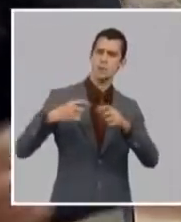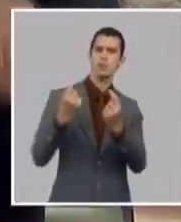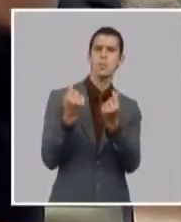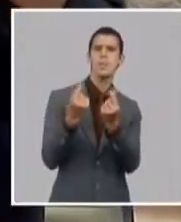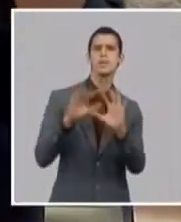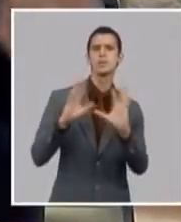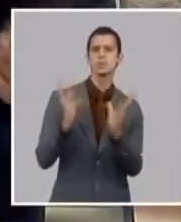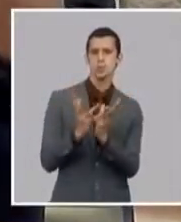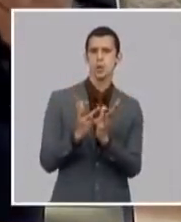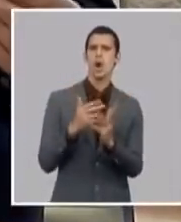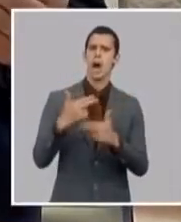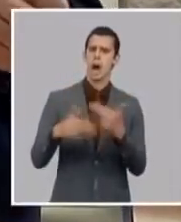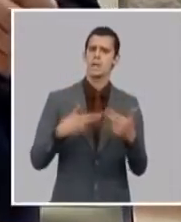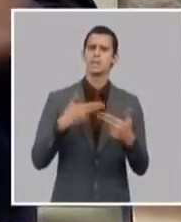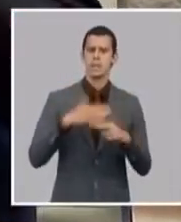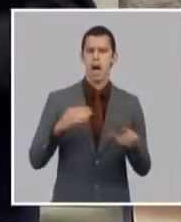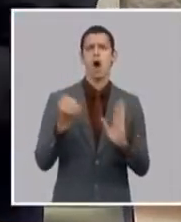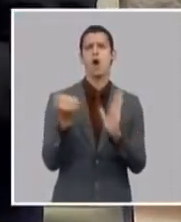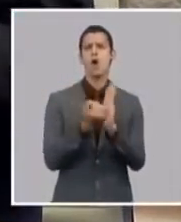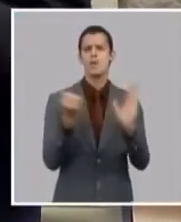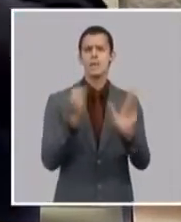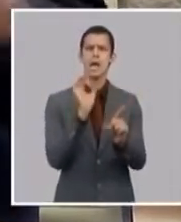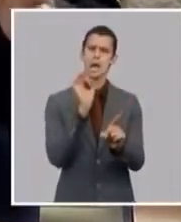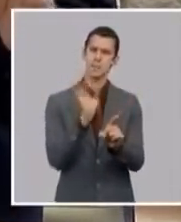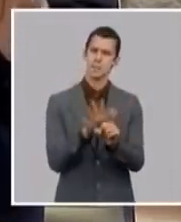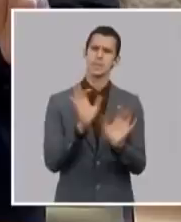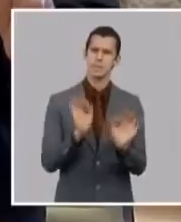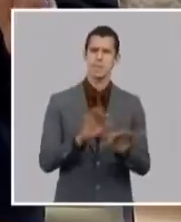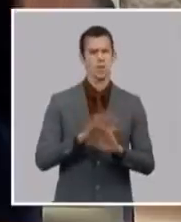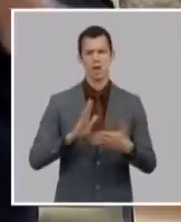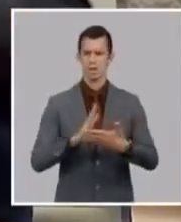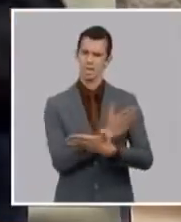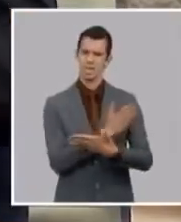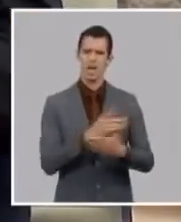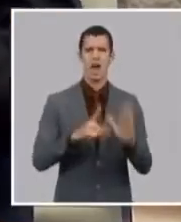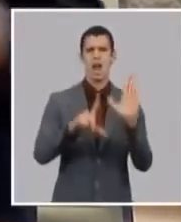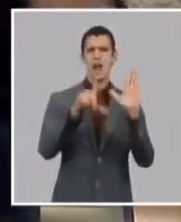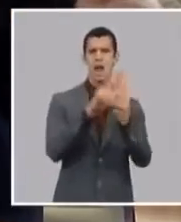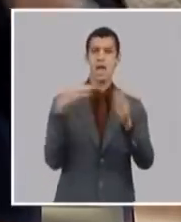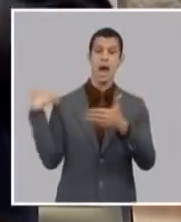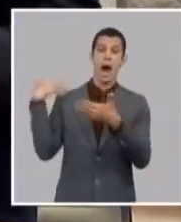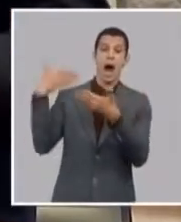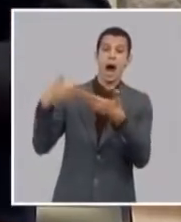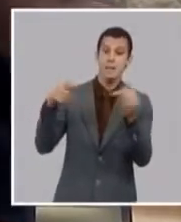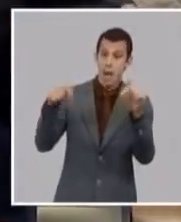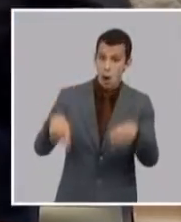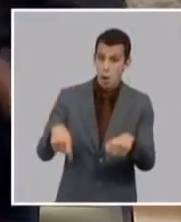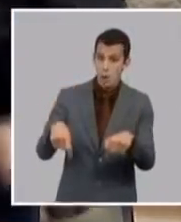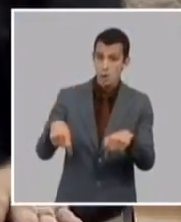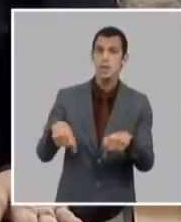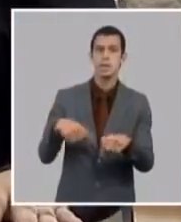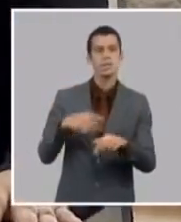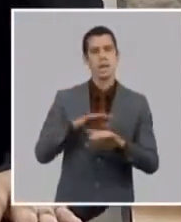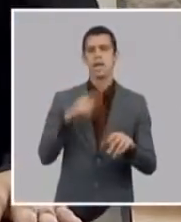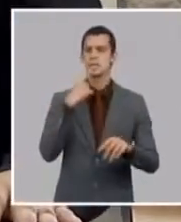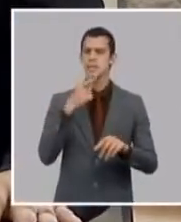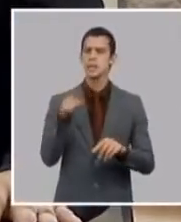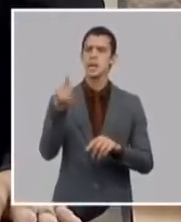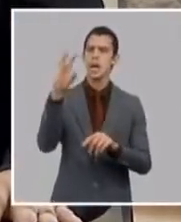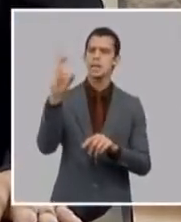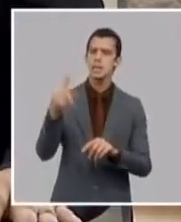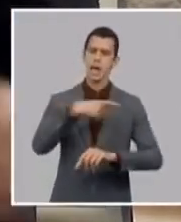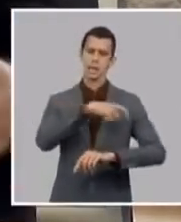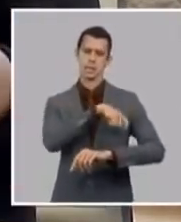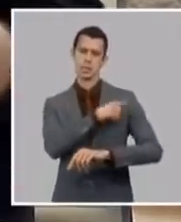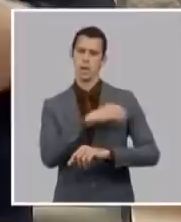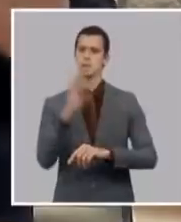ese instrumento jurídico que hay que limita las cantidades tanto desodorante como personas ya eso se elimina y por tanto